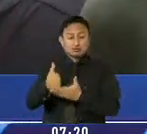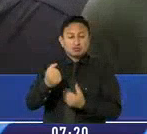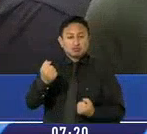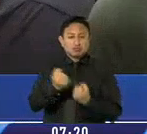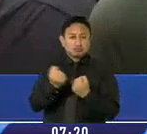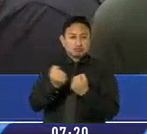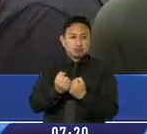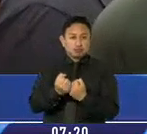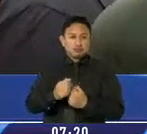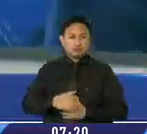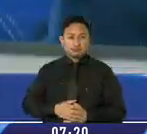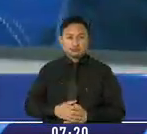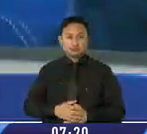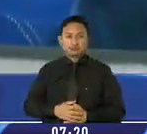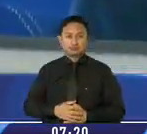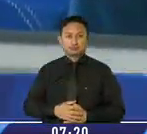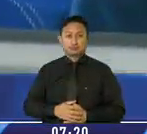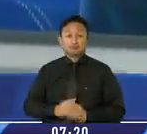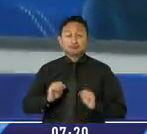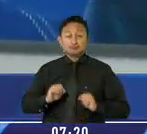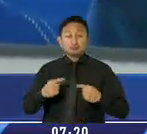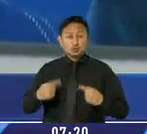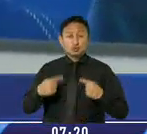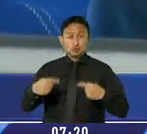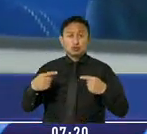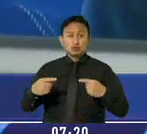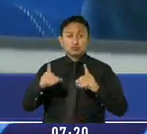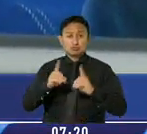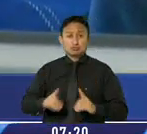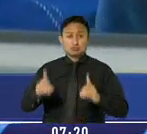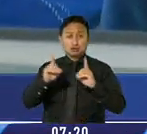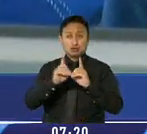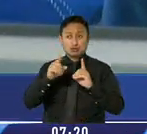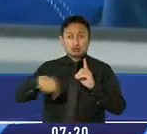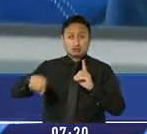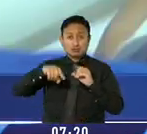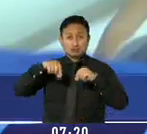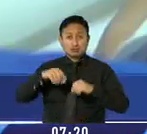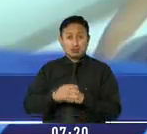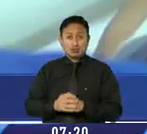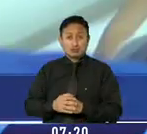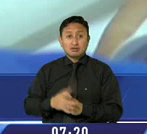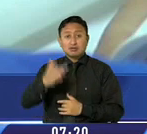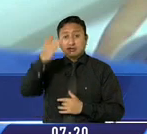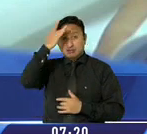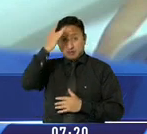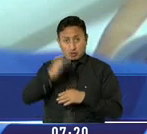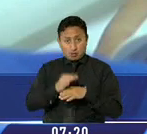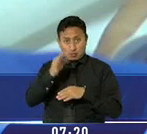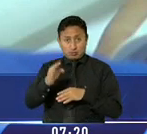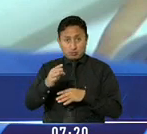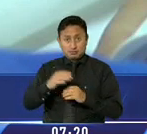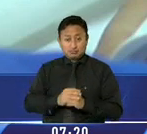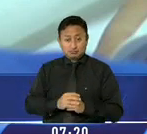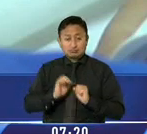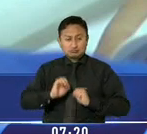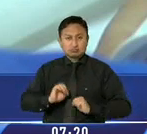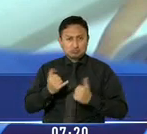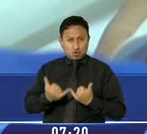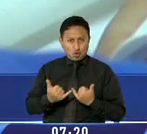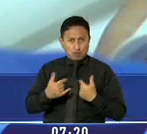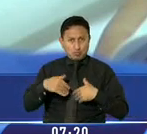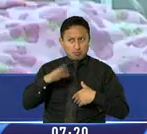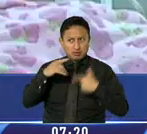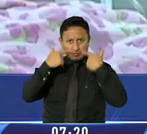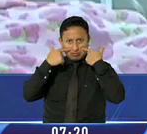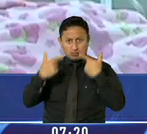la ayuda que ellos necesitan. Y que periódicamente se actualizan los datos de los casos con coronavirus en la ciudad, que están más atentos pues